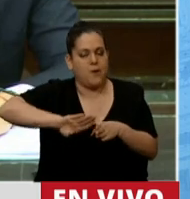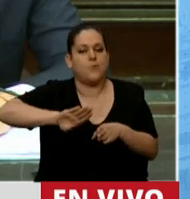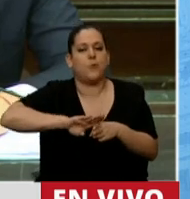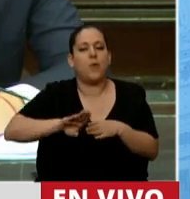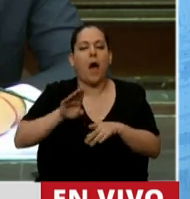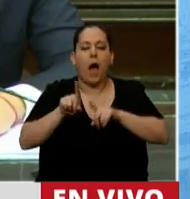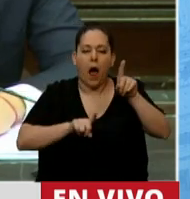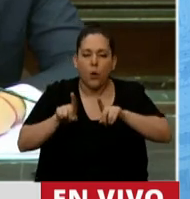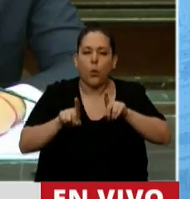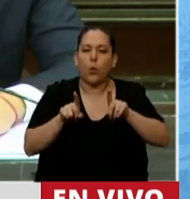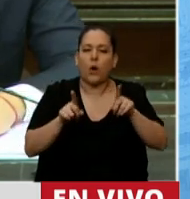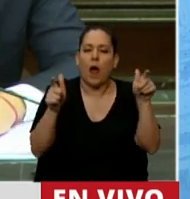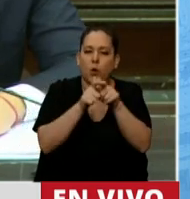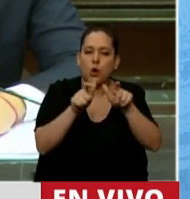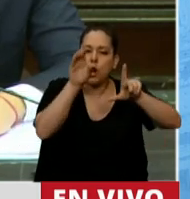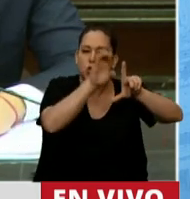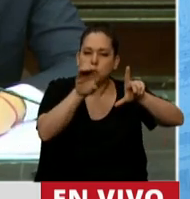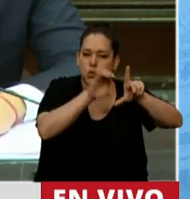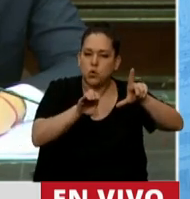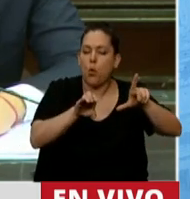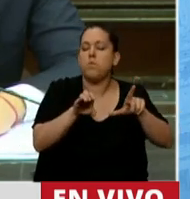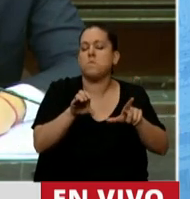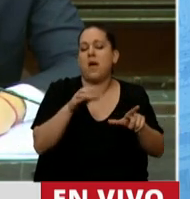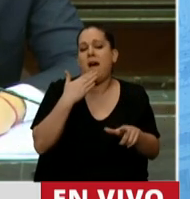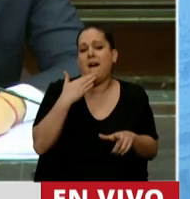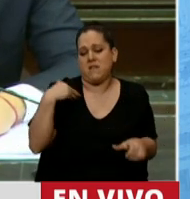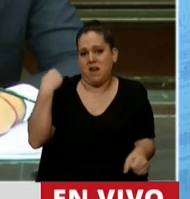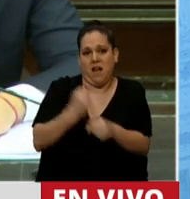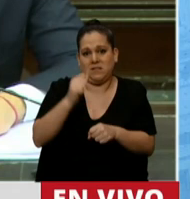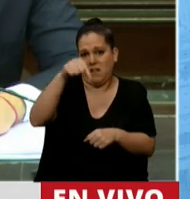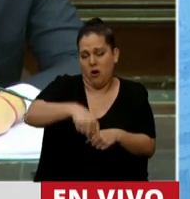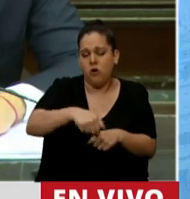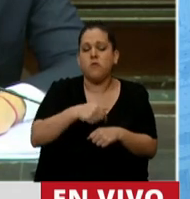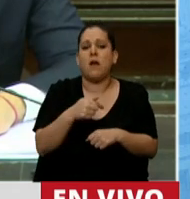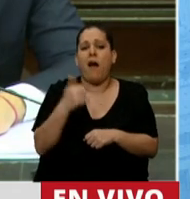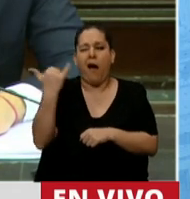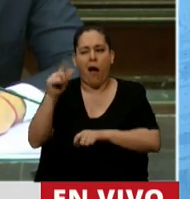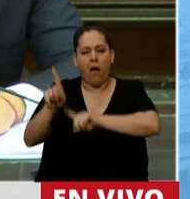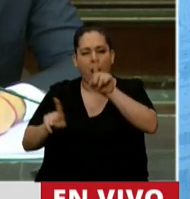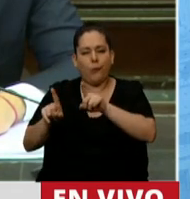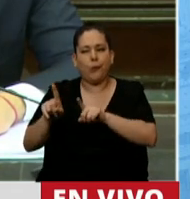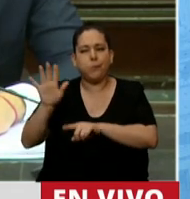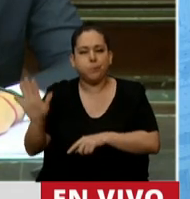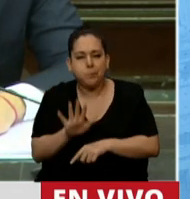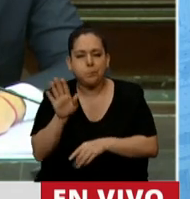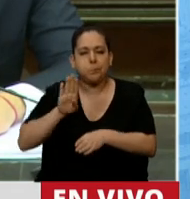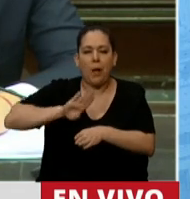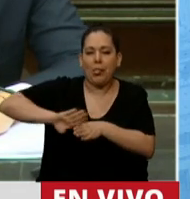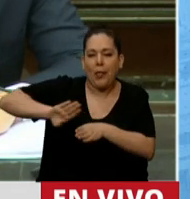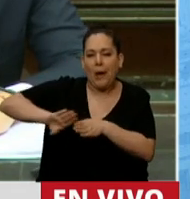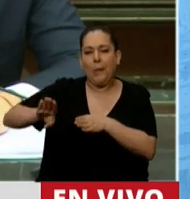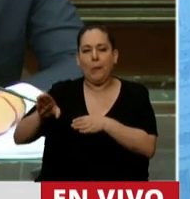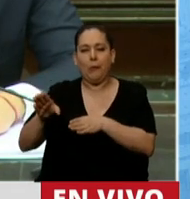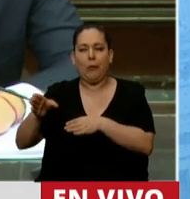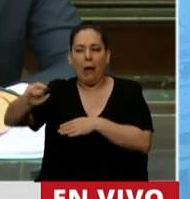Zoom, desde abril hasta la actualidad, los especuladores de la deuda, esos que realmente